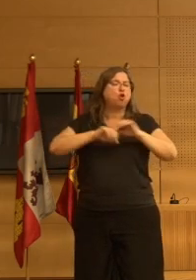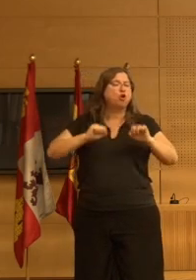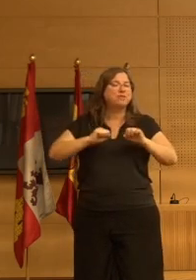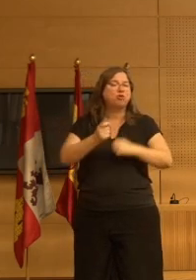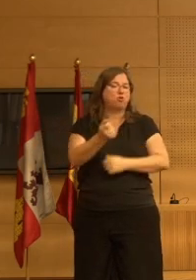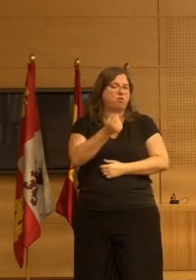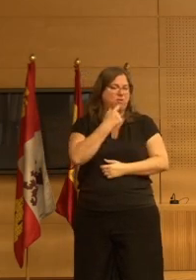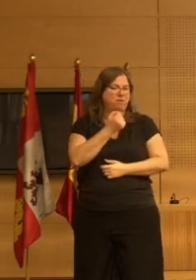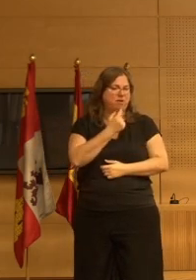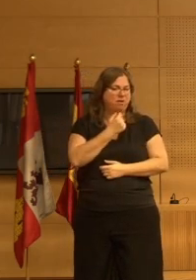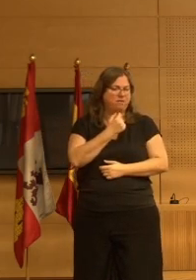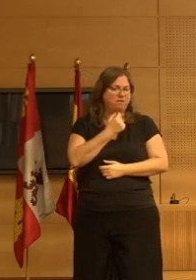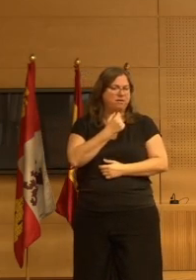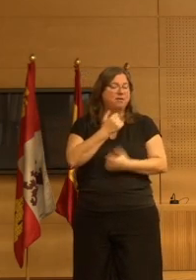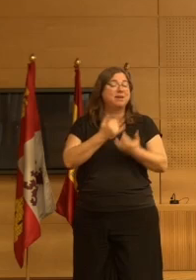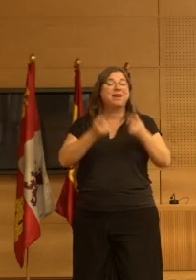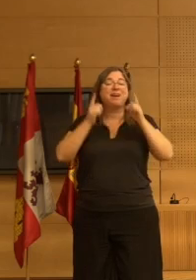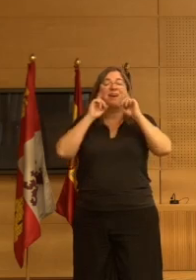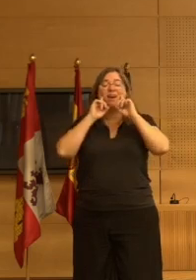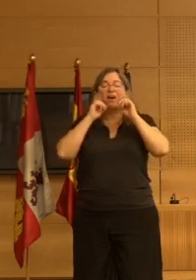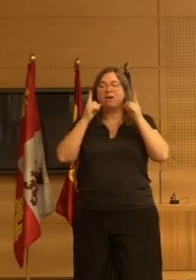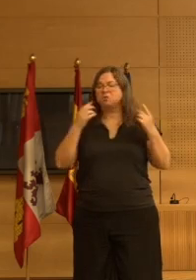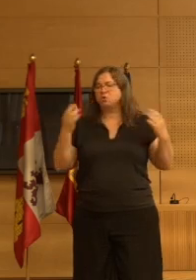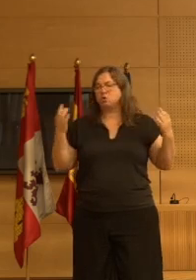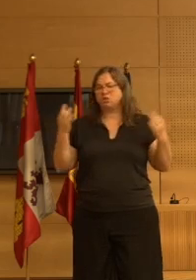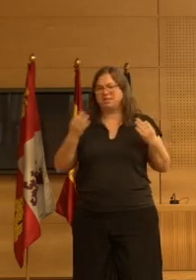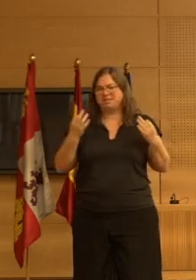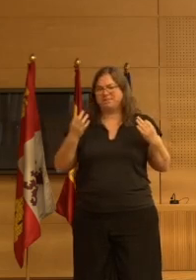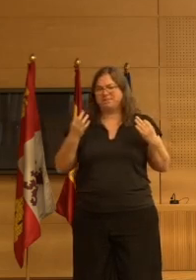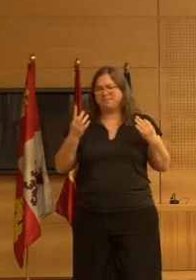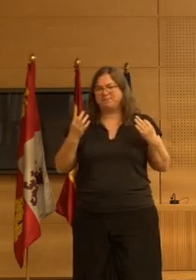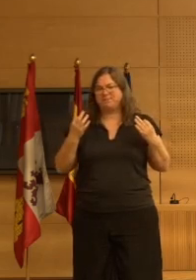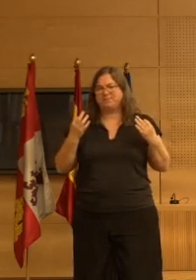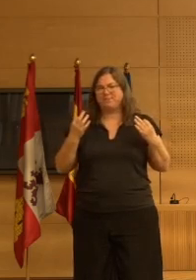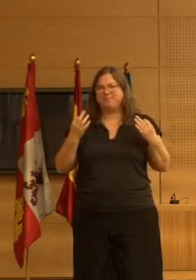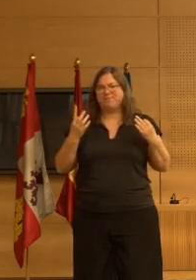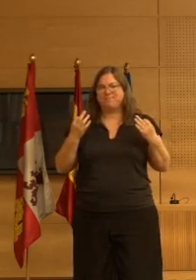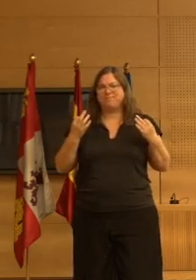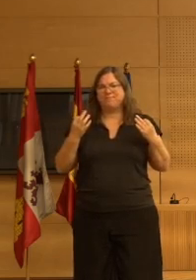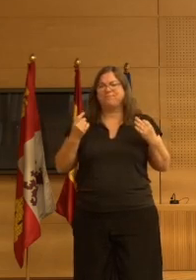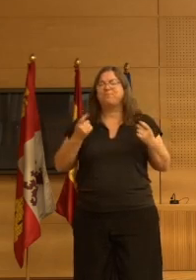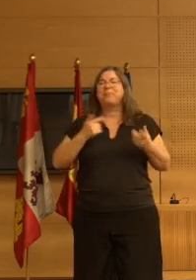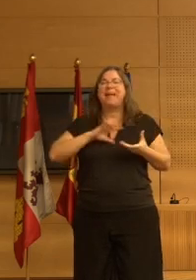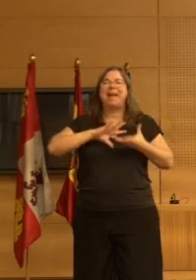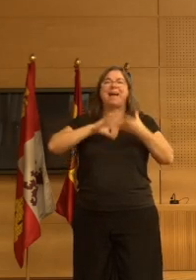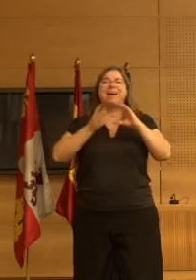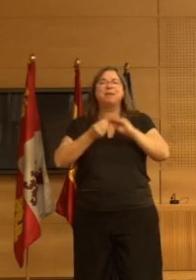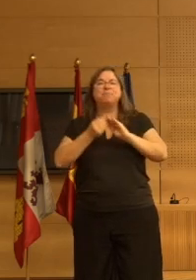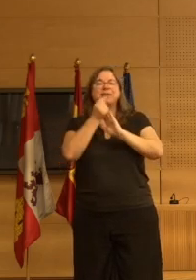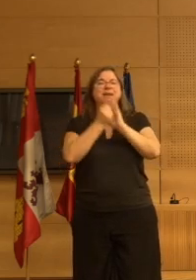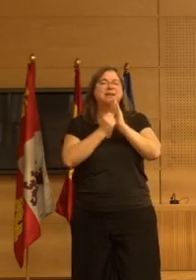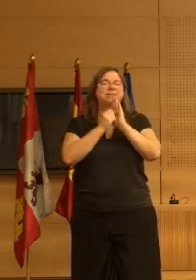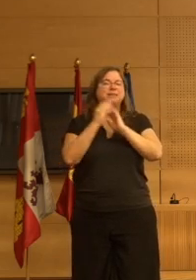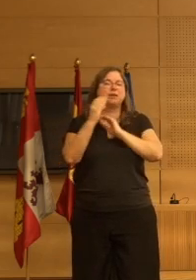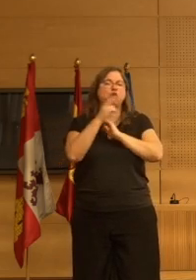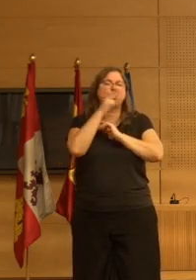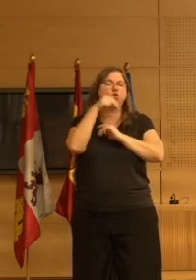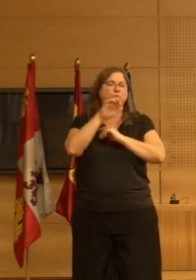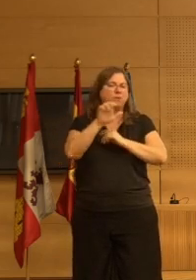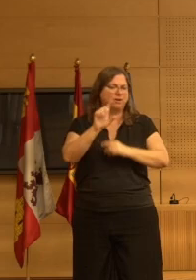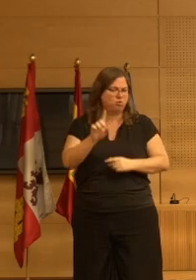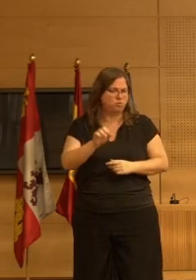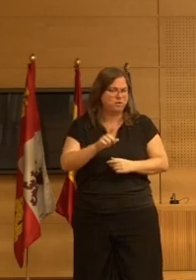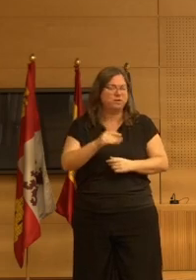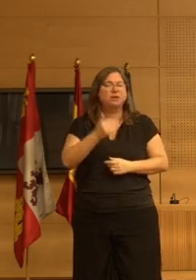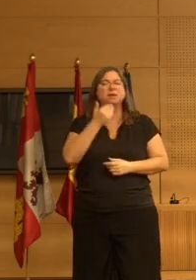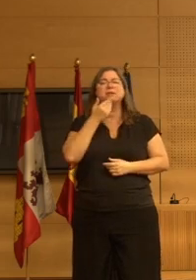química entiendo que este caso digamos que no se le aplican los criterios Crohn en principio no sé si lo he entendido bien